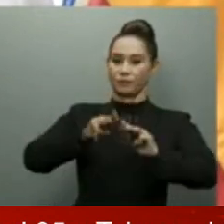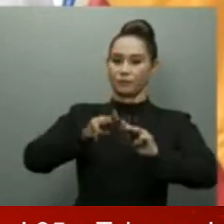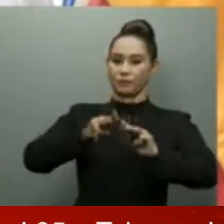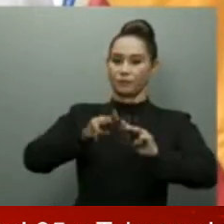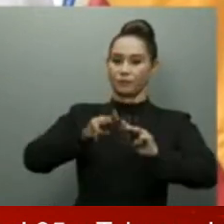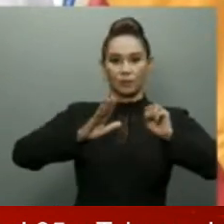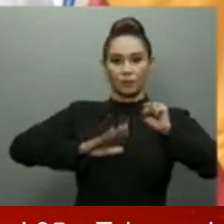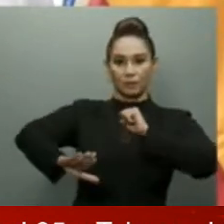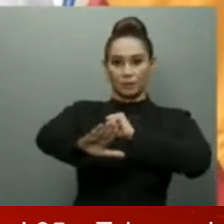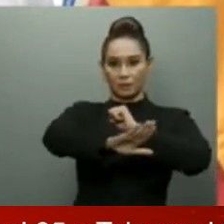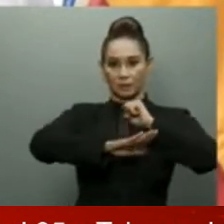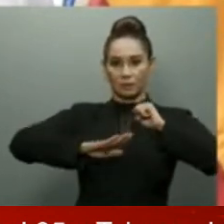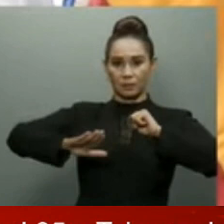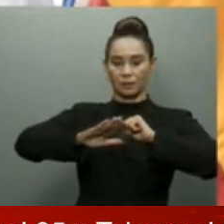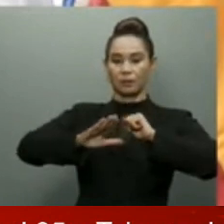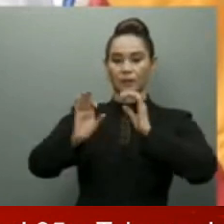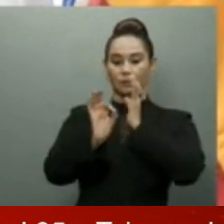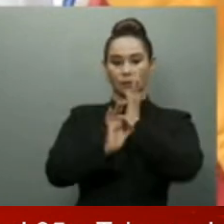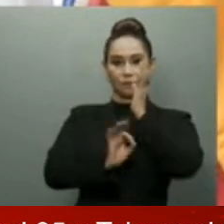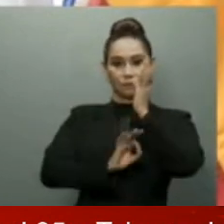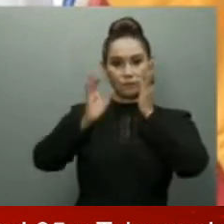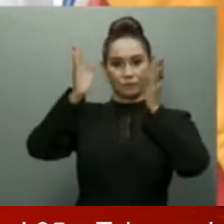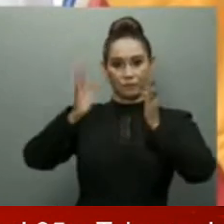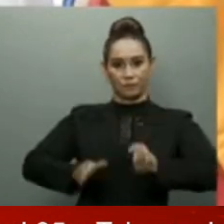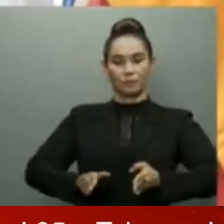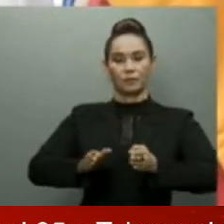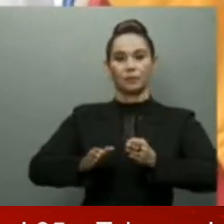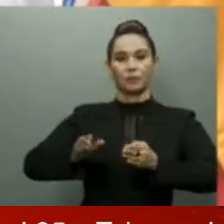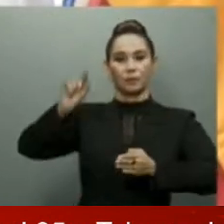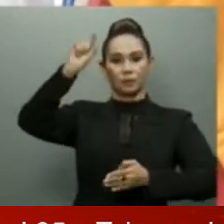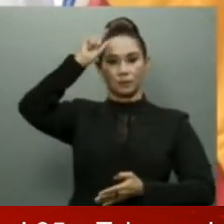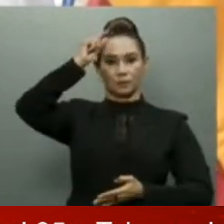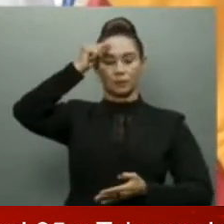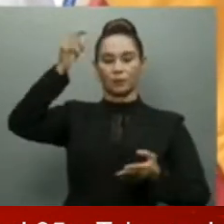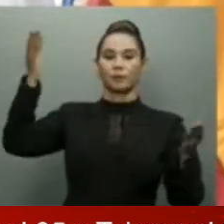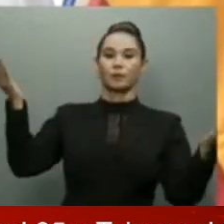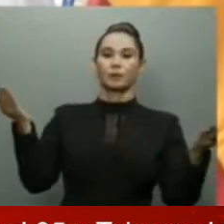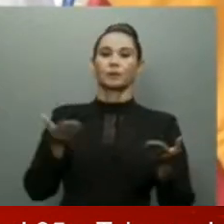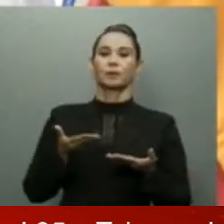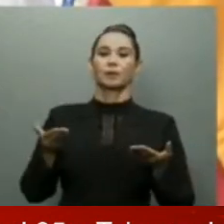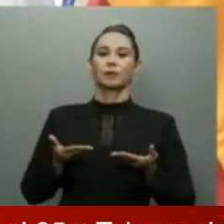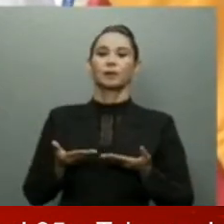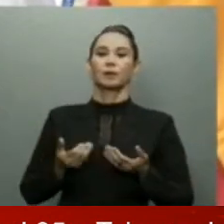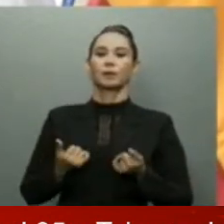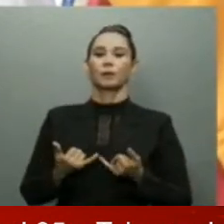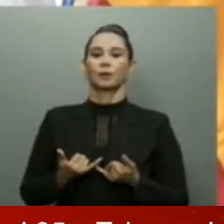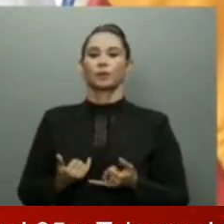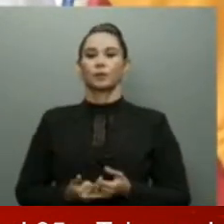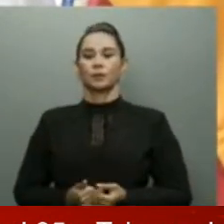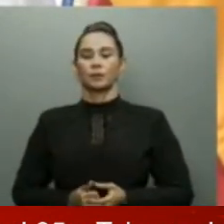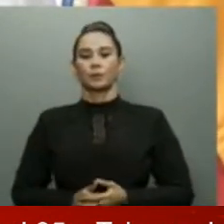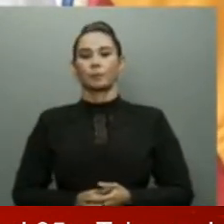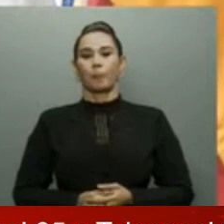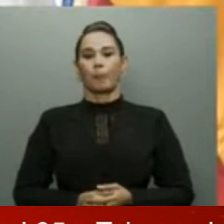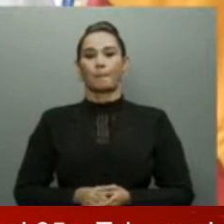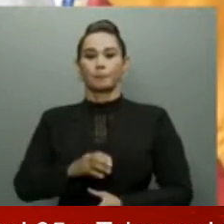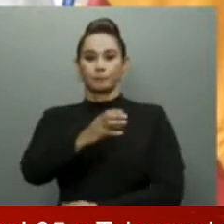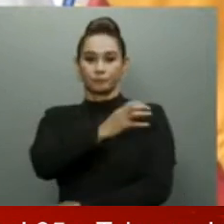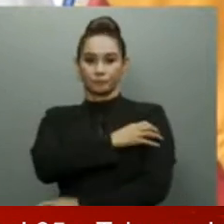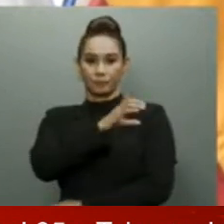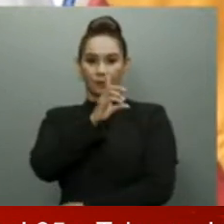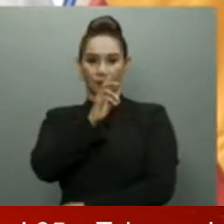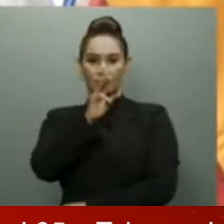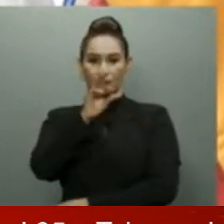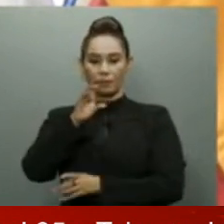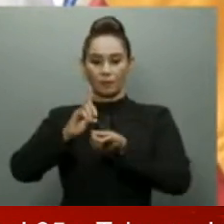y funcionarios del Poder Ejecutivo que nos acompañan en el día de hoy. Mayor General Eduardo Alsanche, Director de la